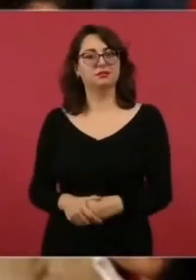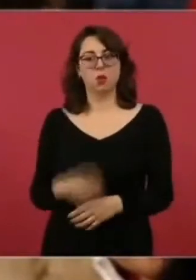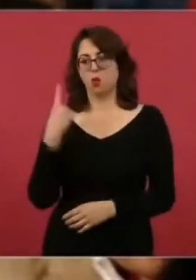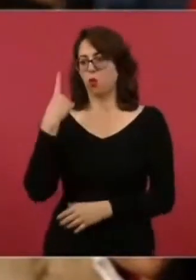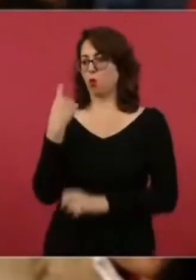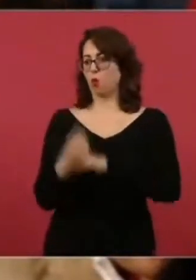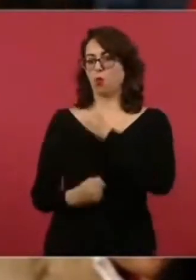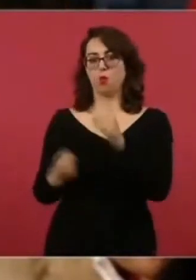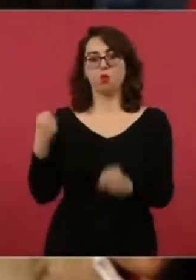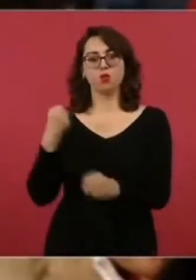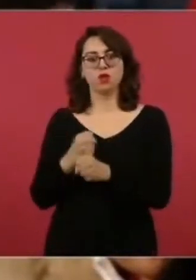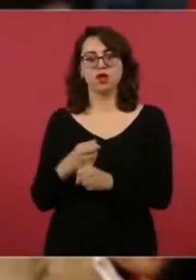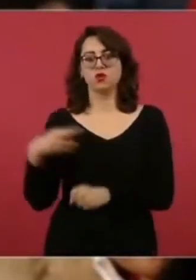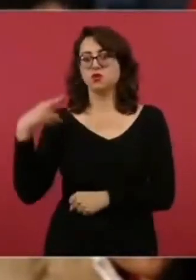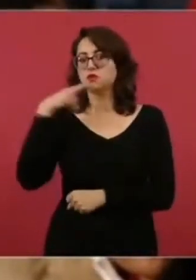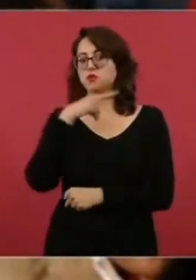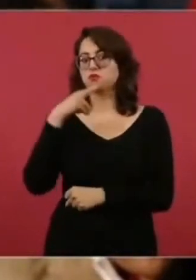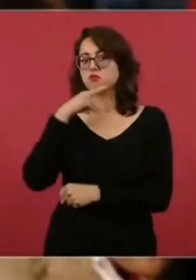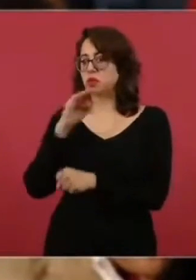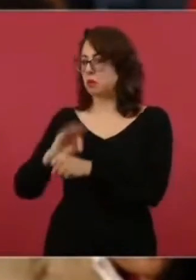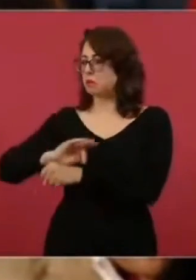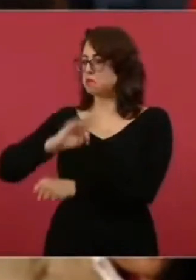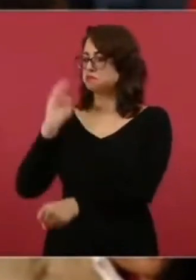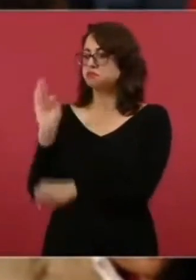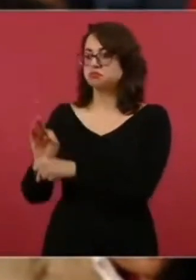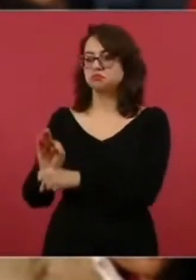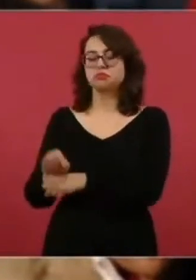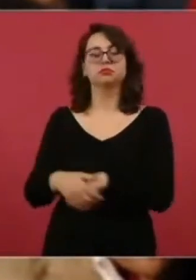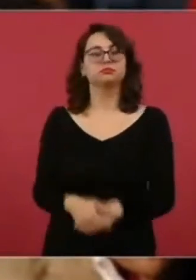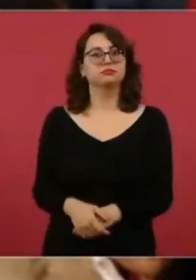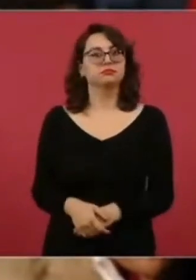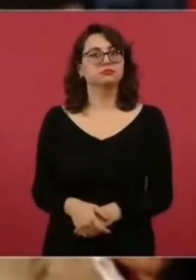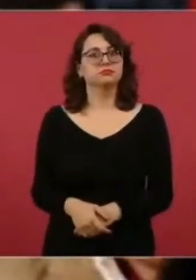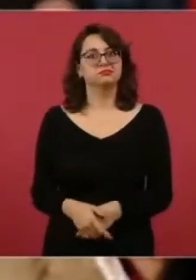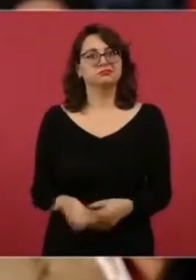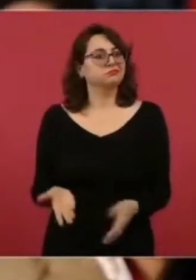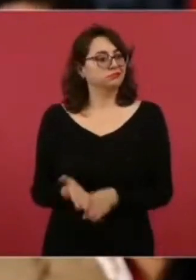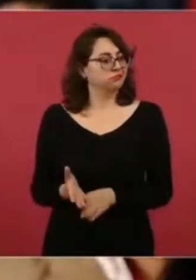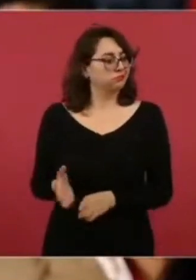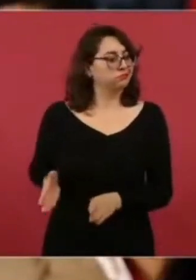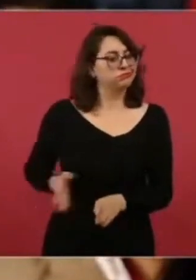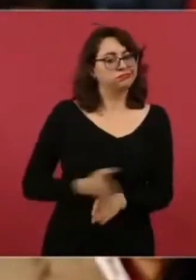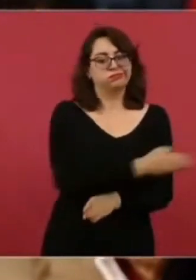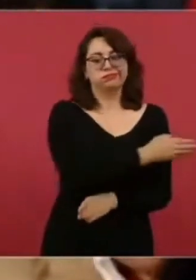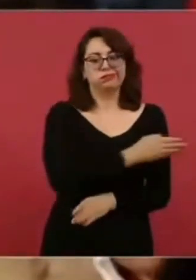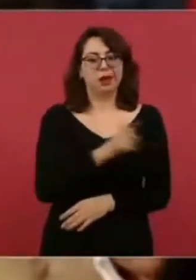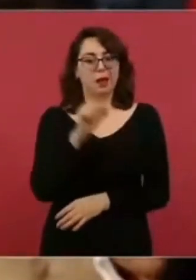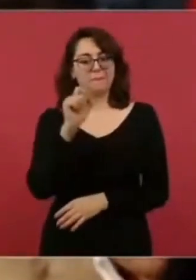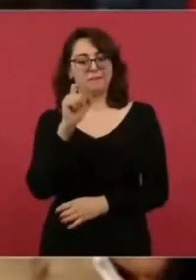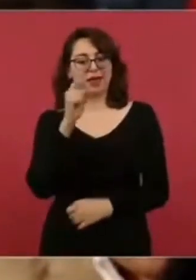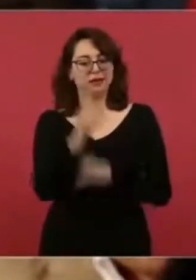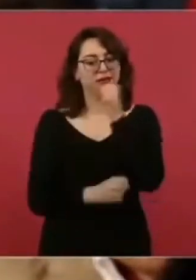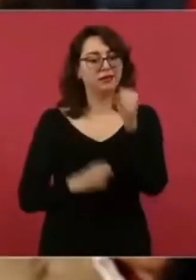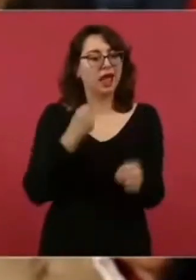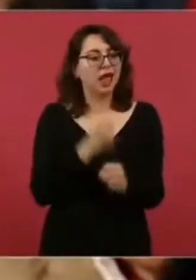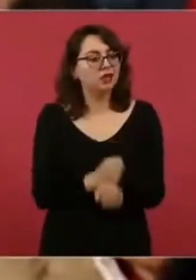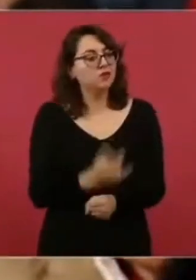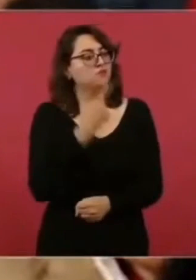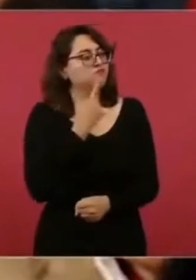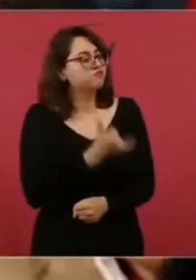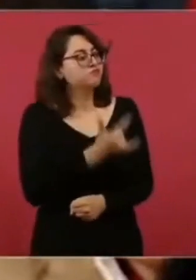existió en los gobiernos de Cedillo, Fox, Calderón y Peña Nieto. Y obviamente la presión inmobiliaria que existía hasta la fecha.